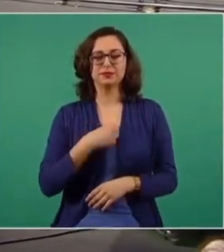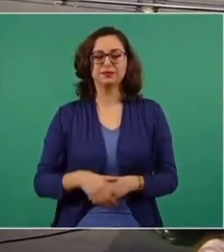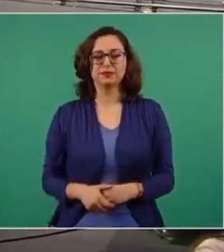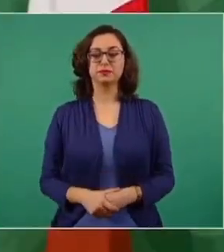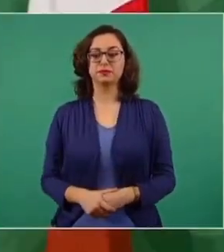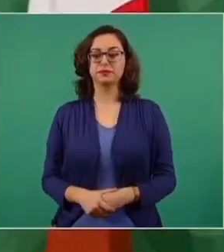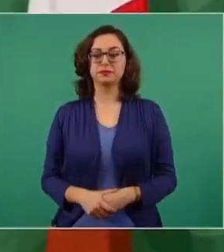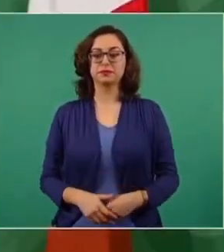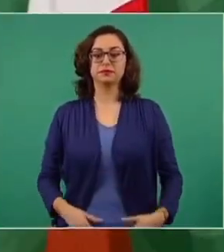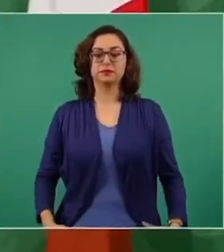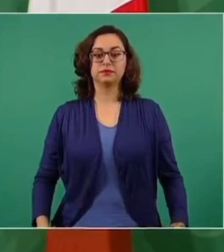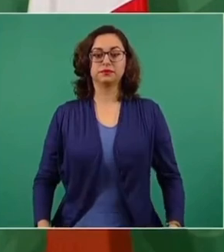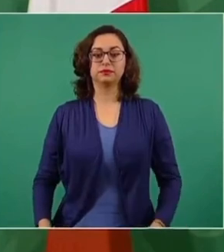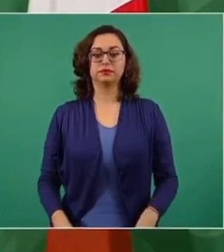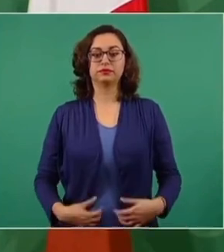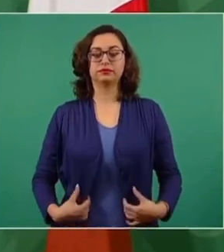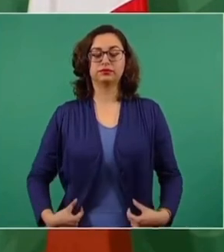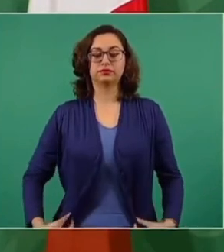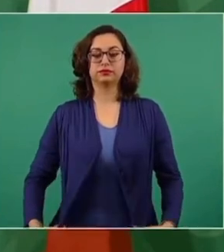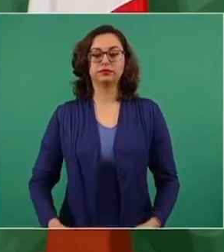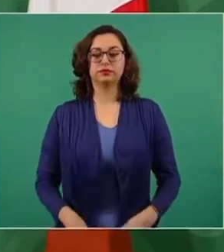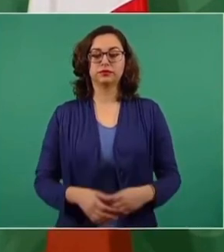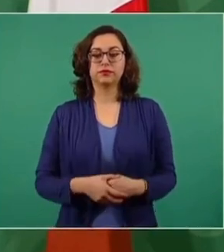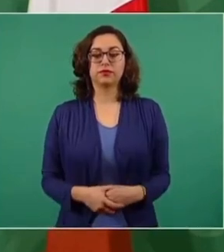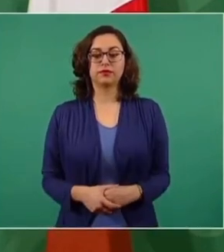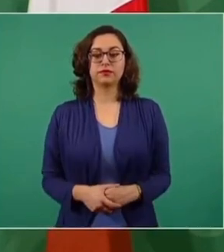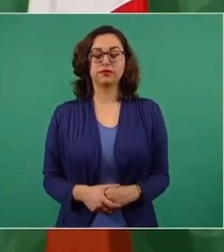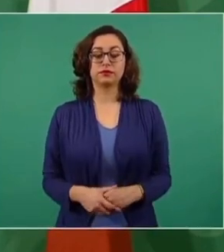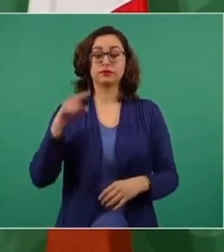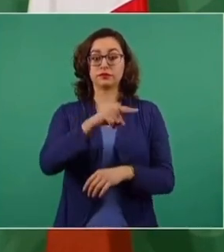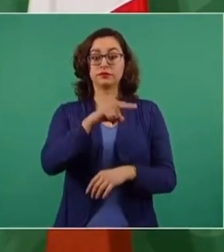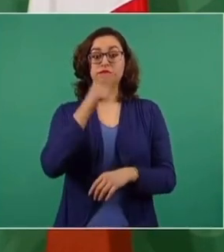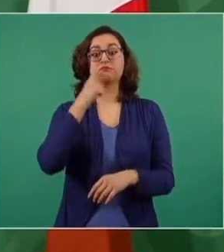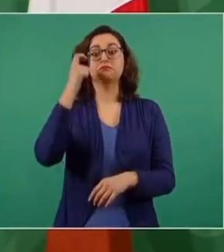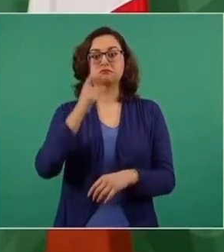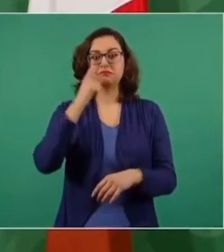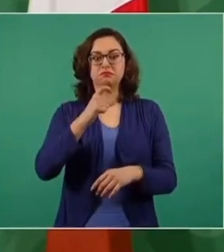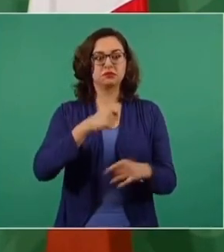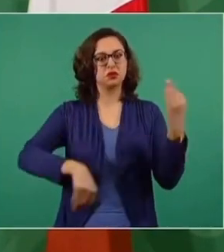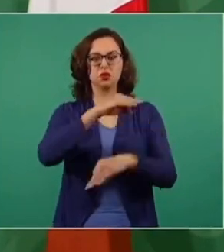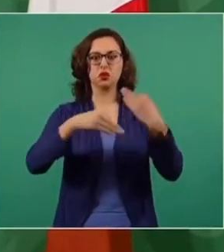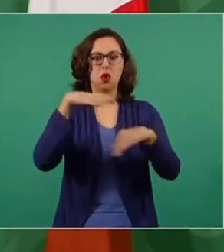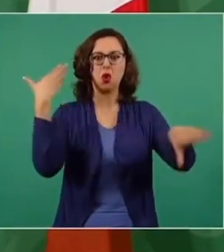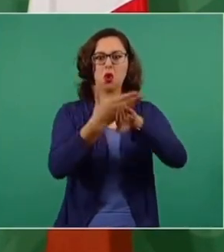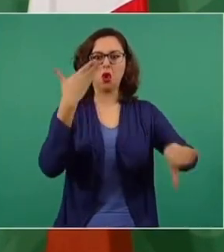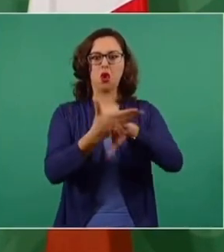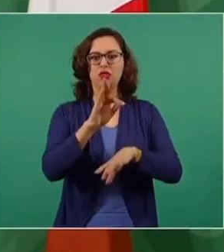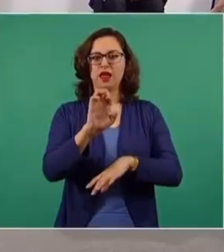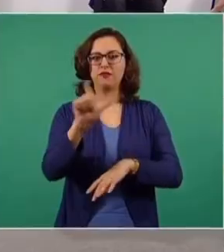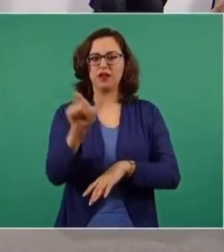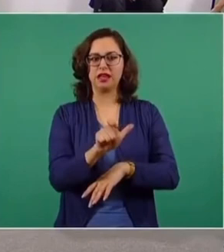Guerrero. Toda una campaña en contra, ¿no? De Félix Salgado. Sin pruebas.